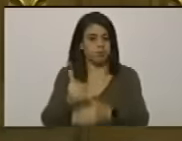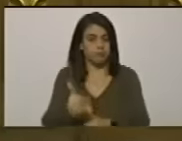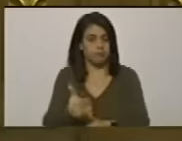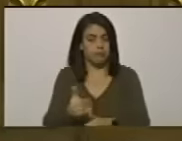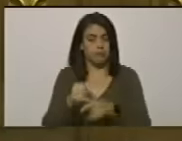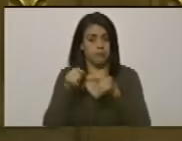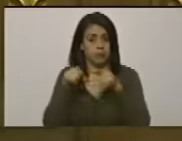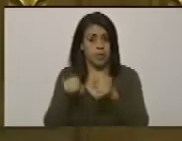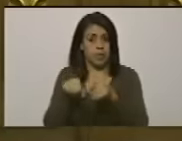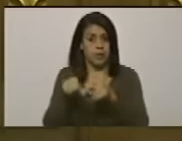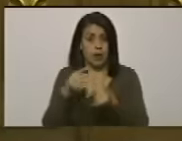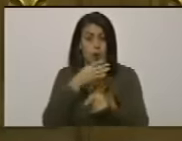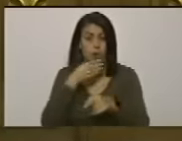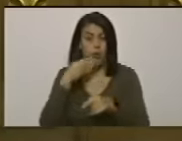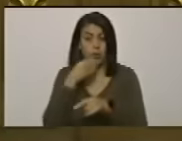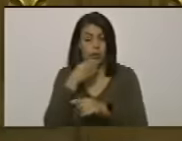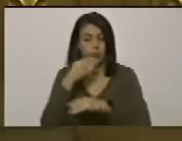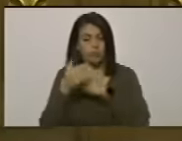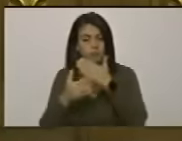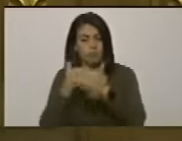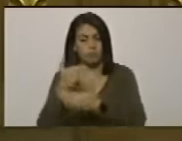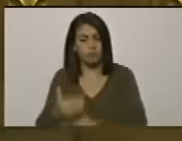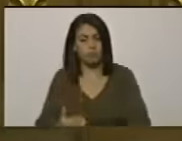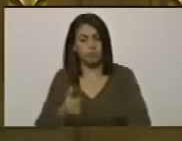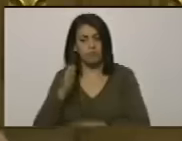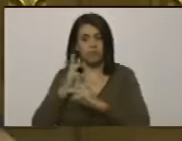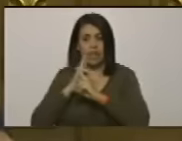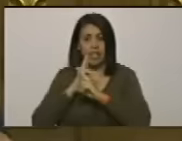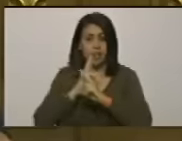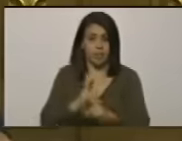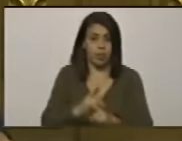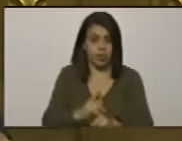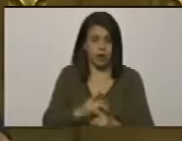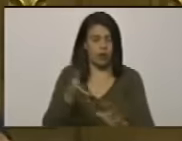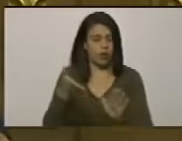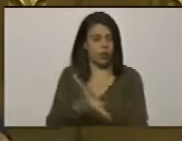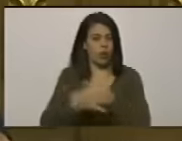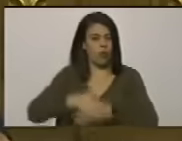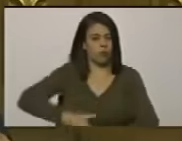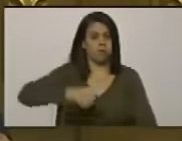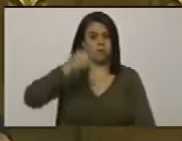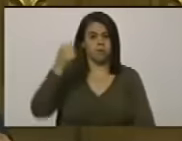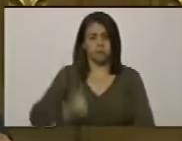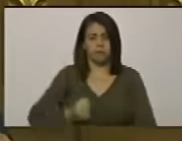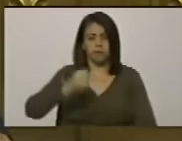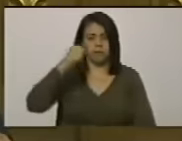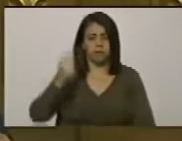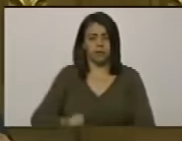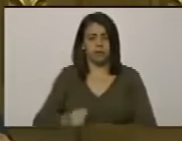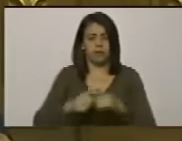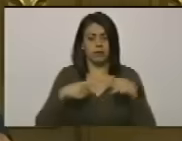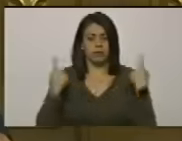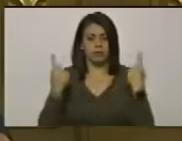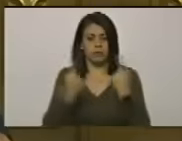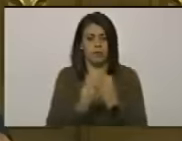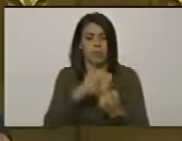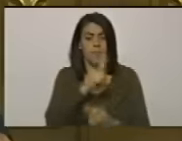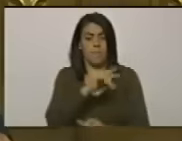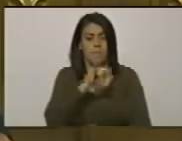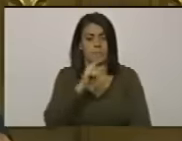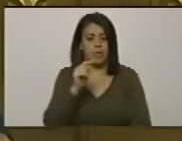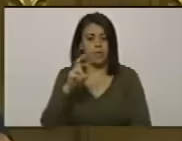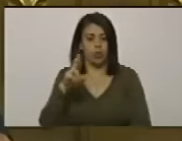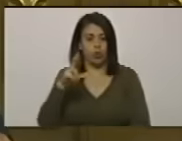se produjese la insurgencia del porteñazo ahí estaba Víctor Hugo